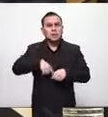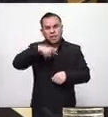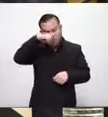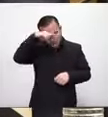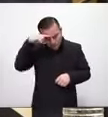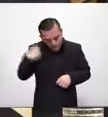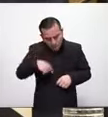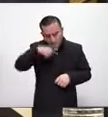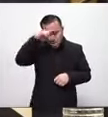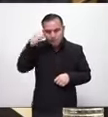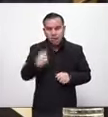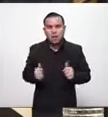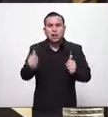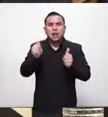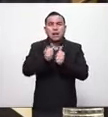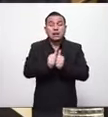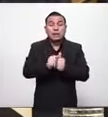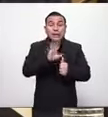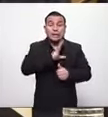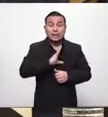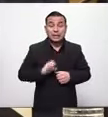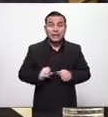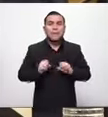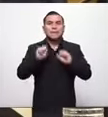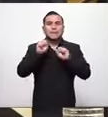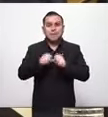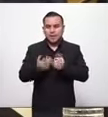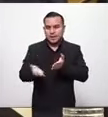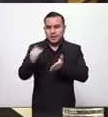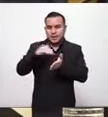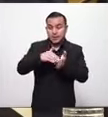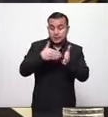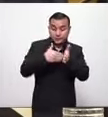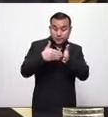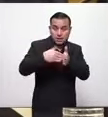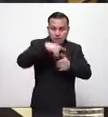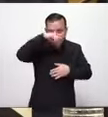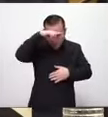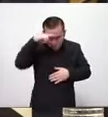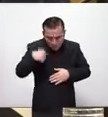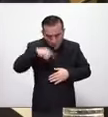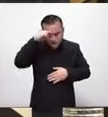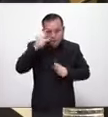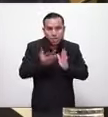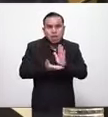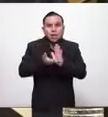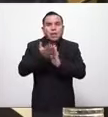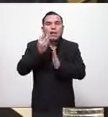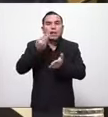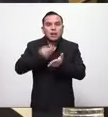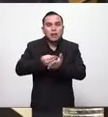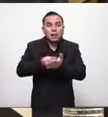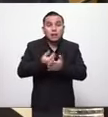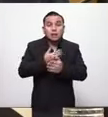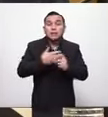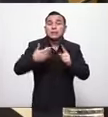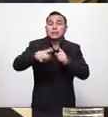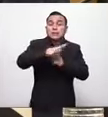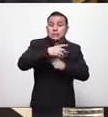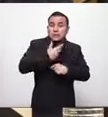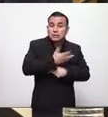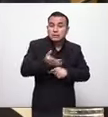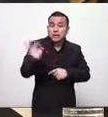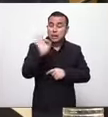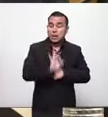juntos en que el país vuelva ya a tener mejores condiciones para enfrentar esta